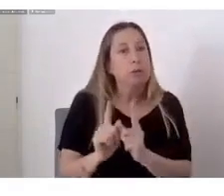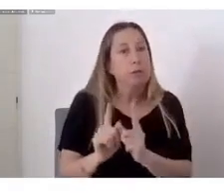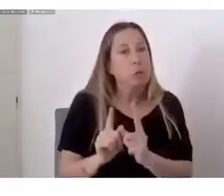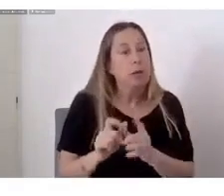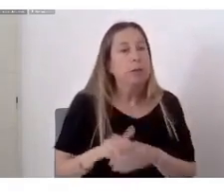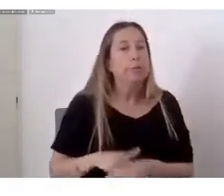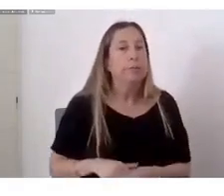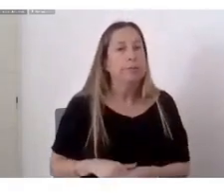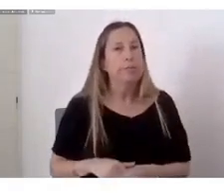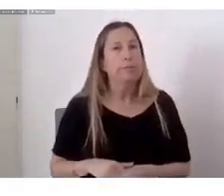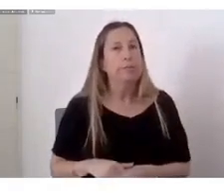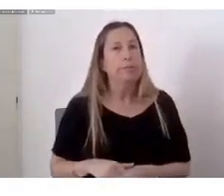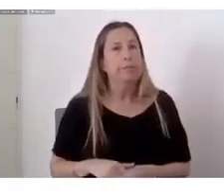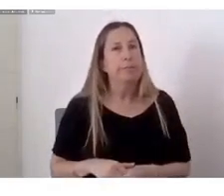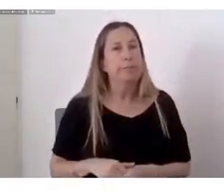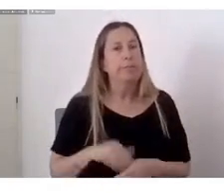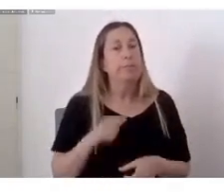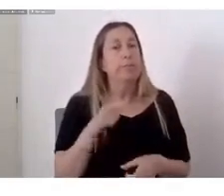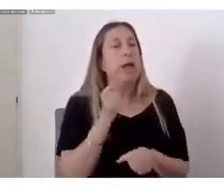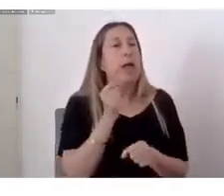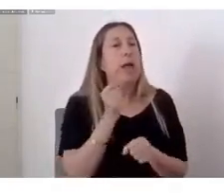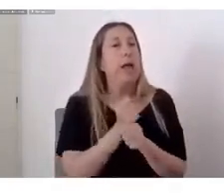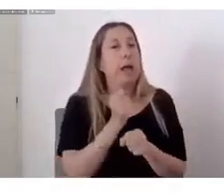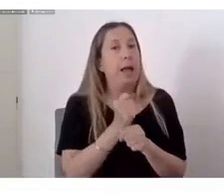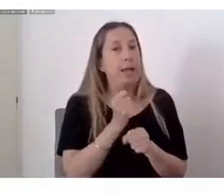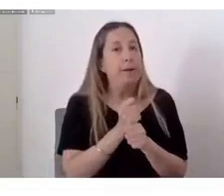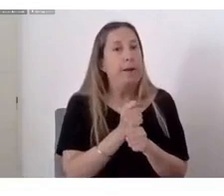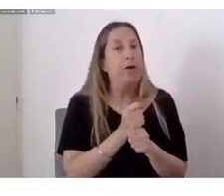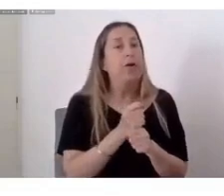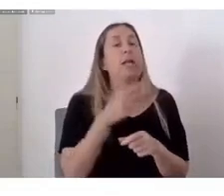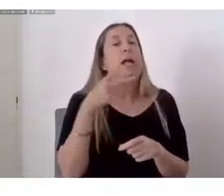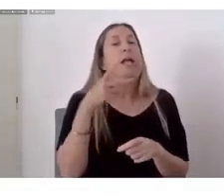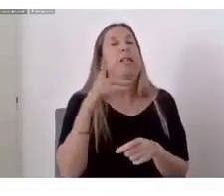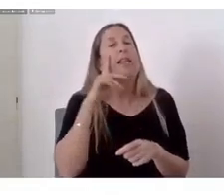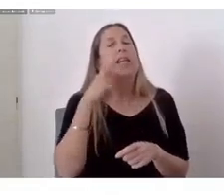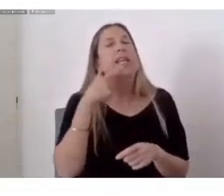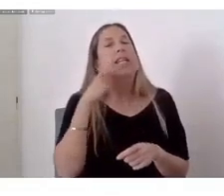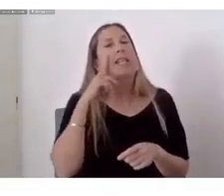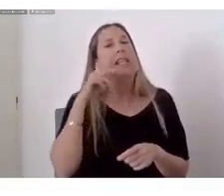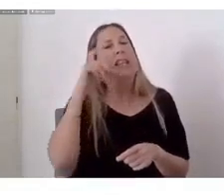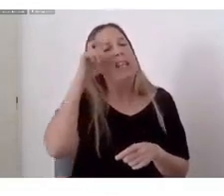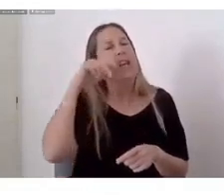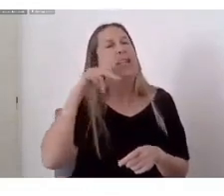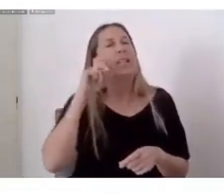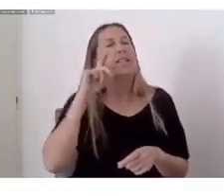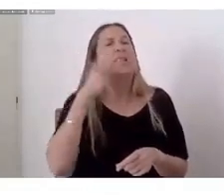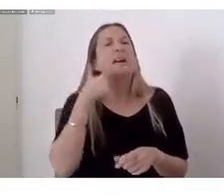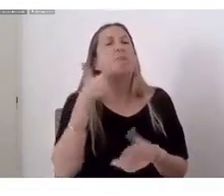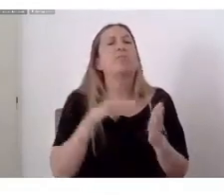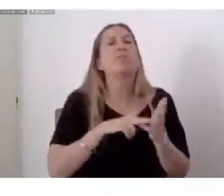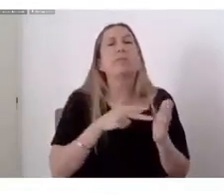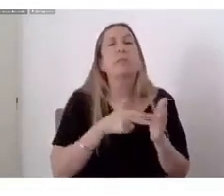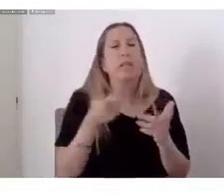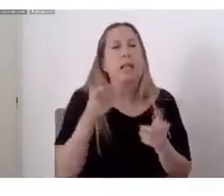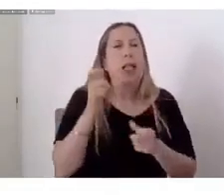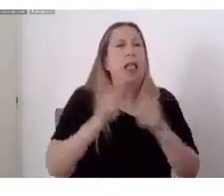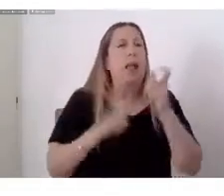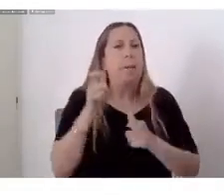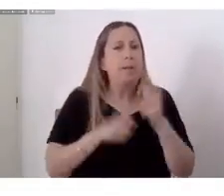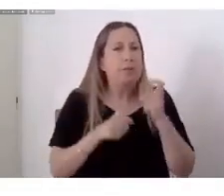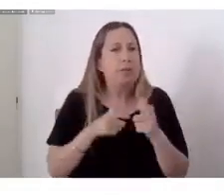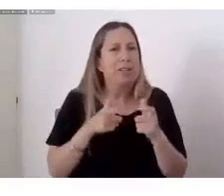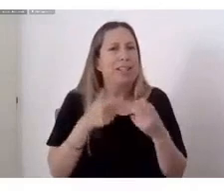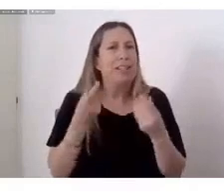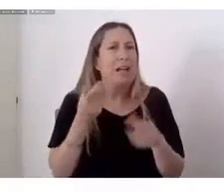El trabajo De las disidencias ¿Y qué hablo de disidencias? Aquellas personas Que ya Le es dificultoso El